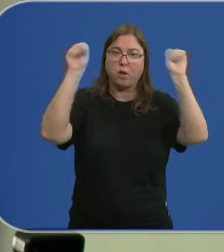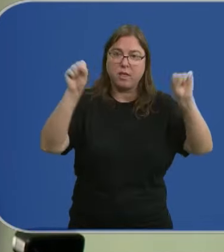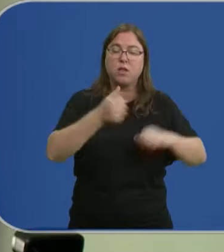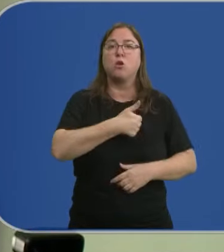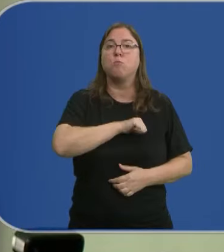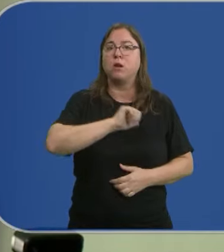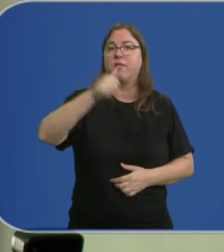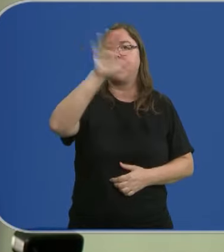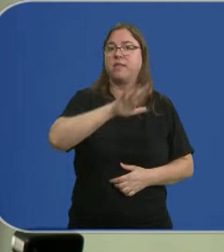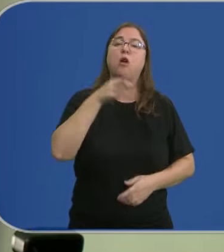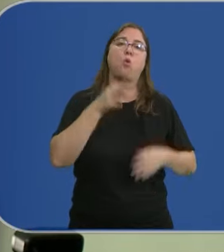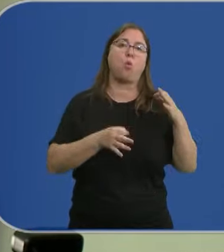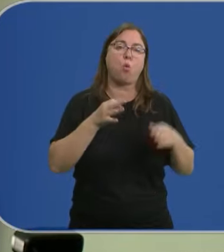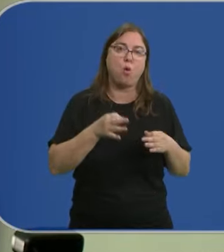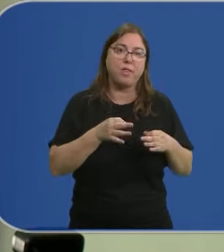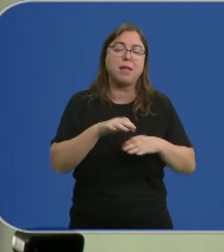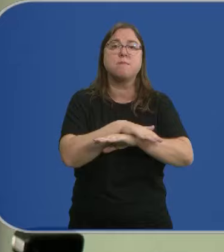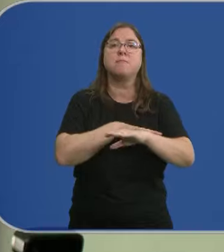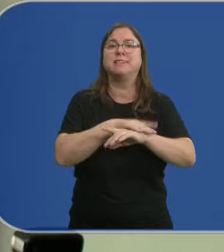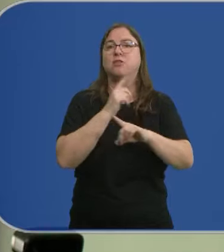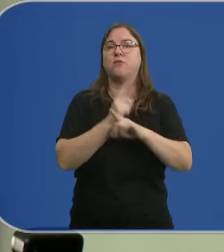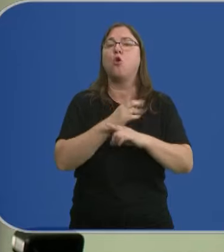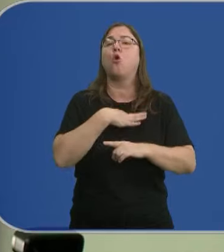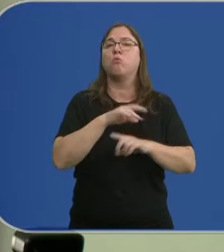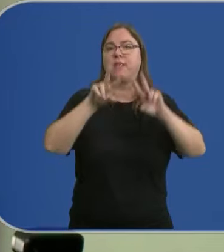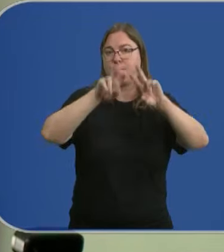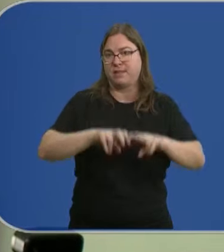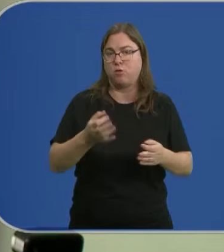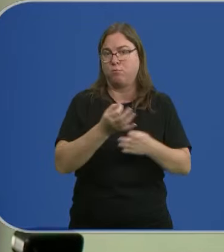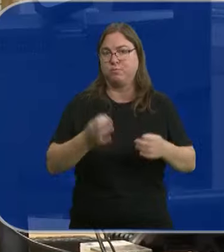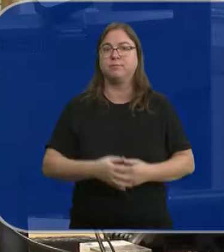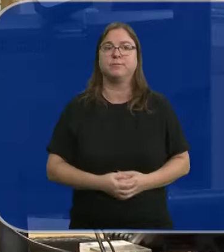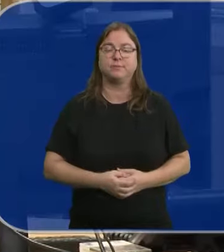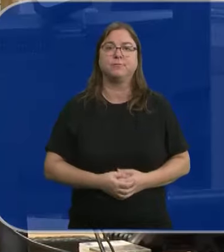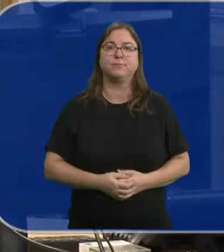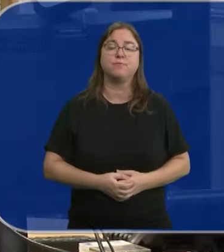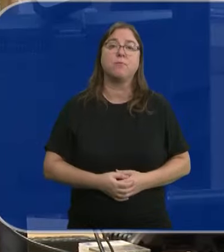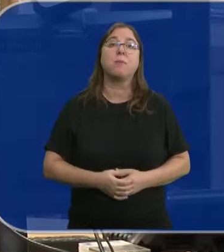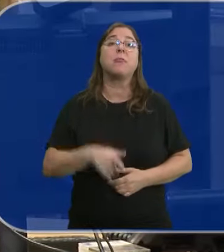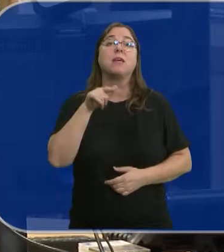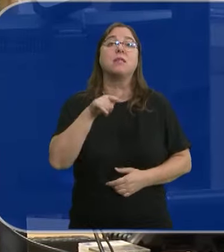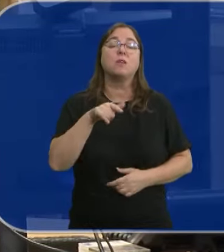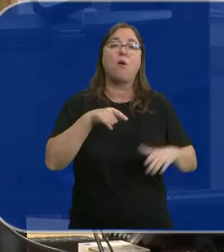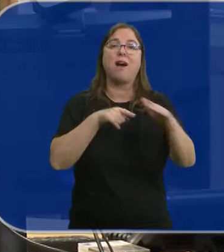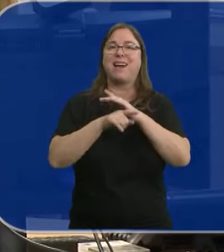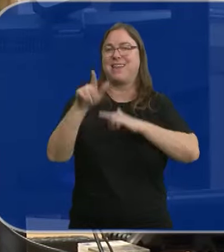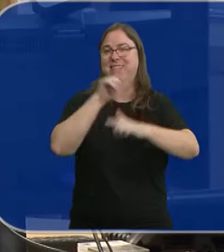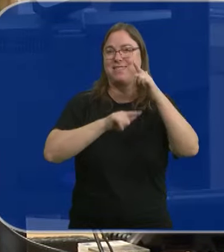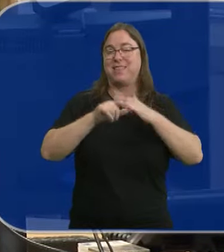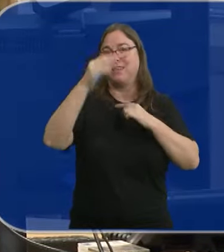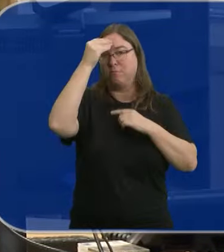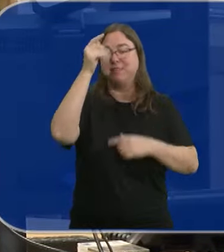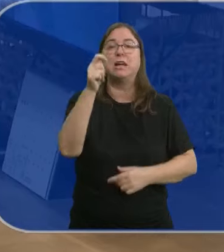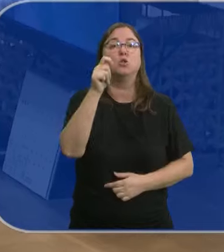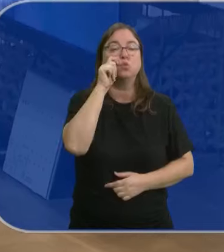Policía Nacional o los jueces o el Ministerio Fiscal pudieran realizar una investigación correspondiente. La Confederación de Agencias de Viajes cree que el